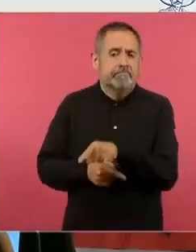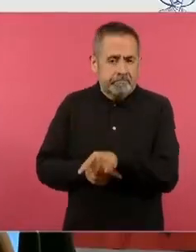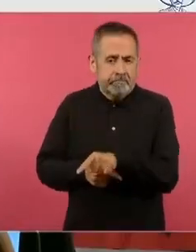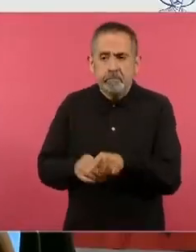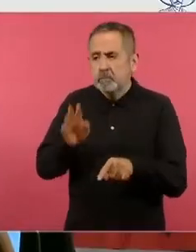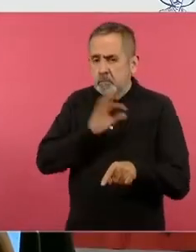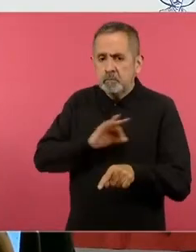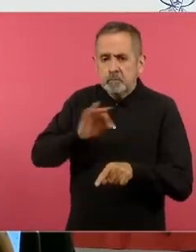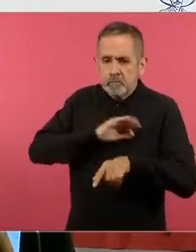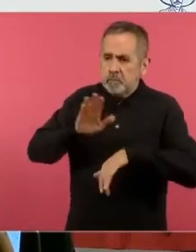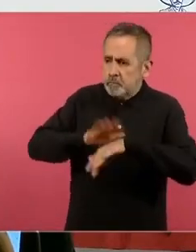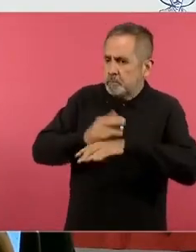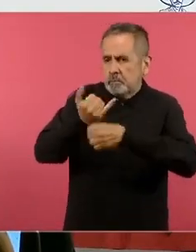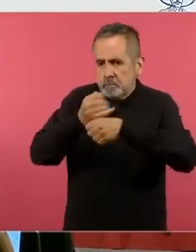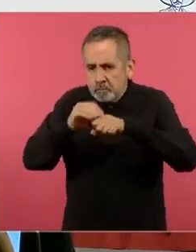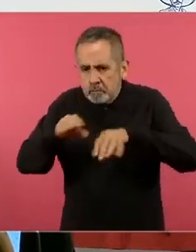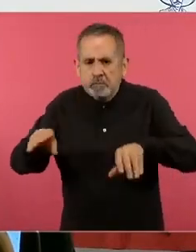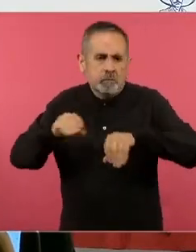el niño tenga más información